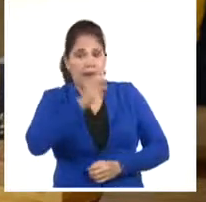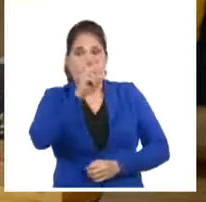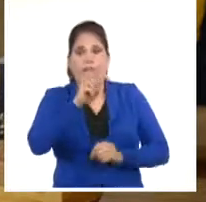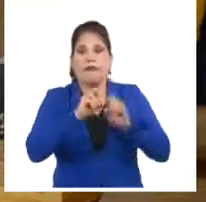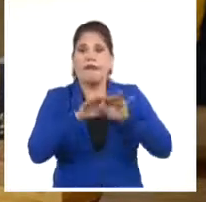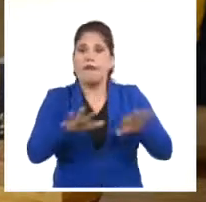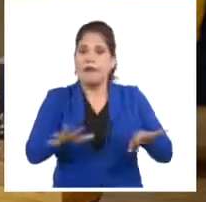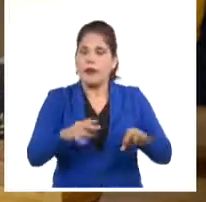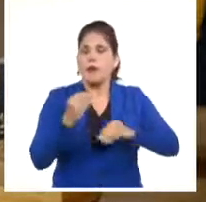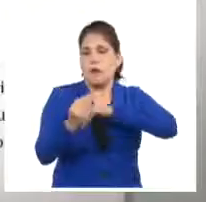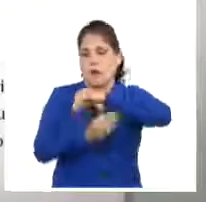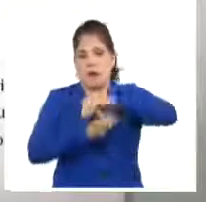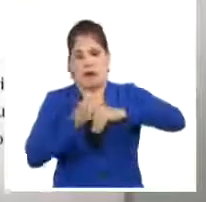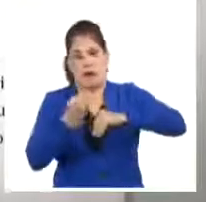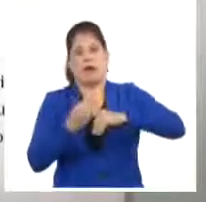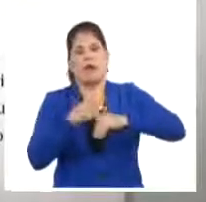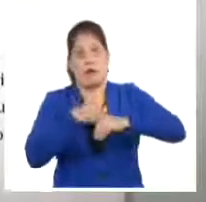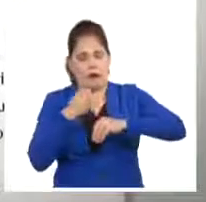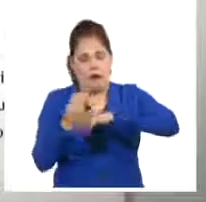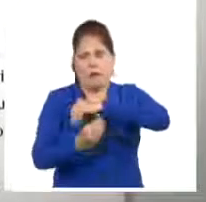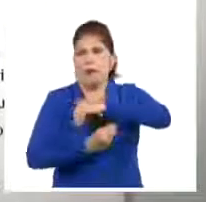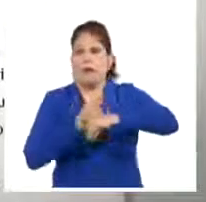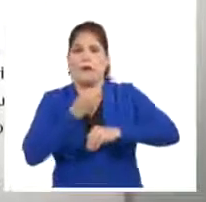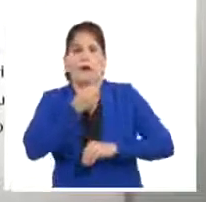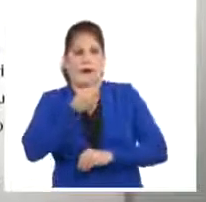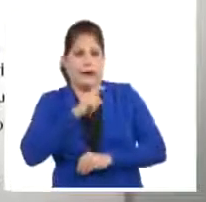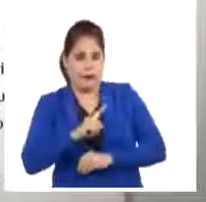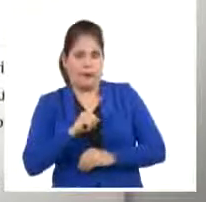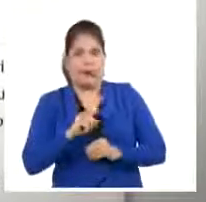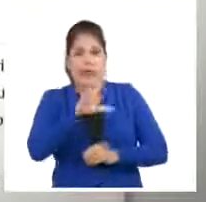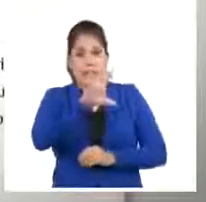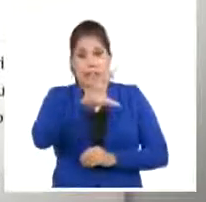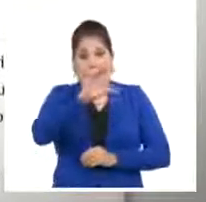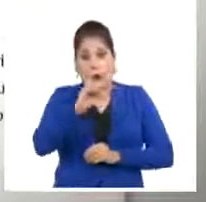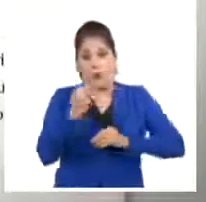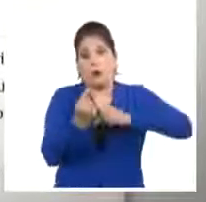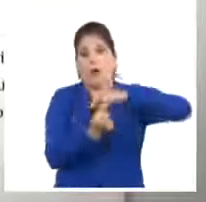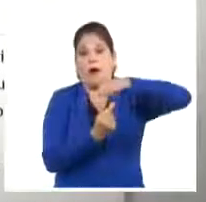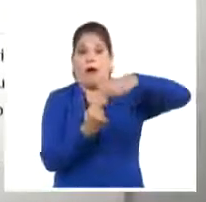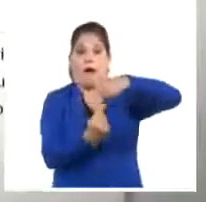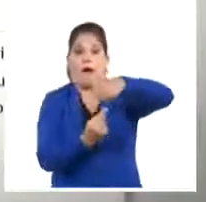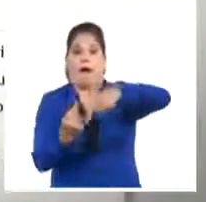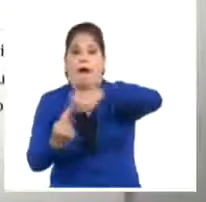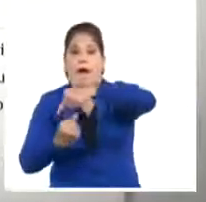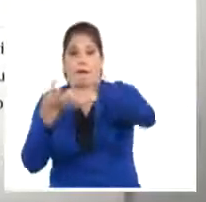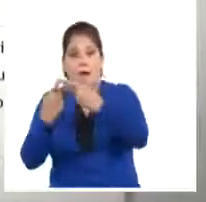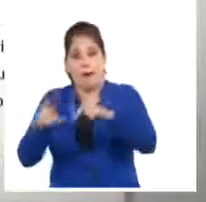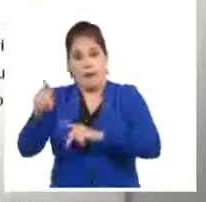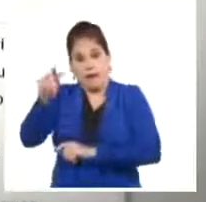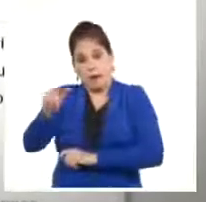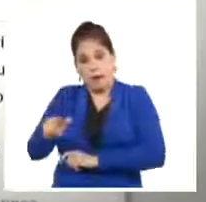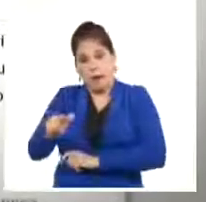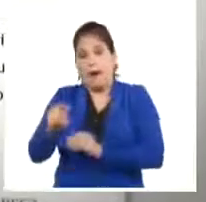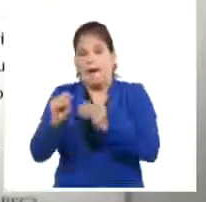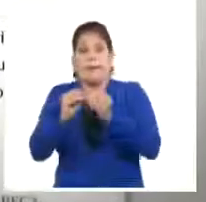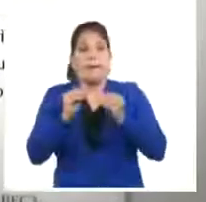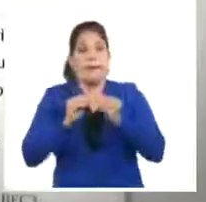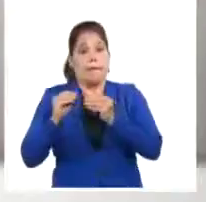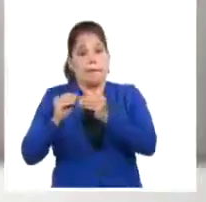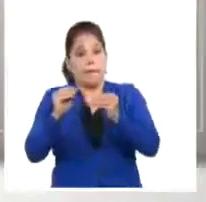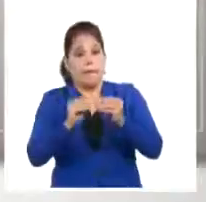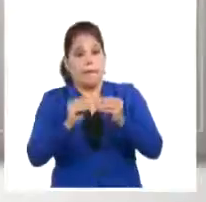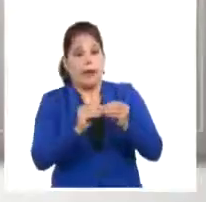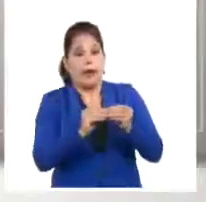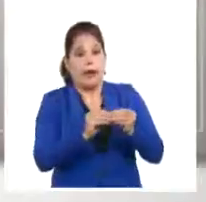presenta cambios evolutivos. Hablamos de unas 50 mutaciones que los expertos relacionan con el contagio entre